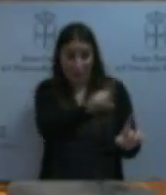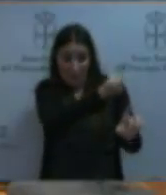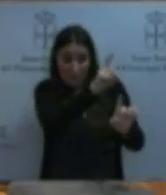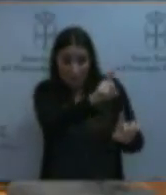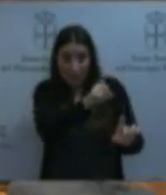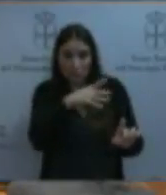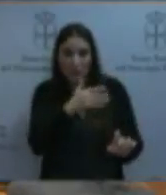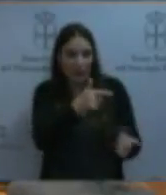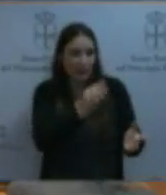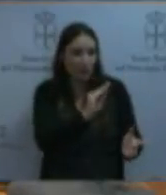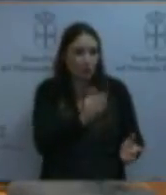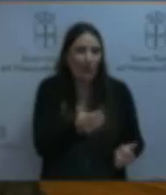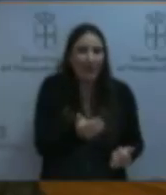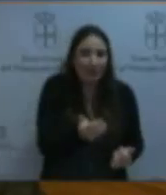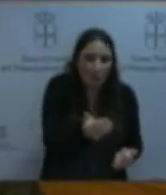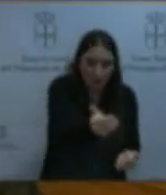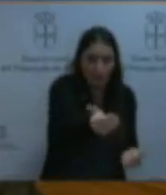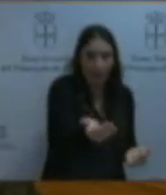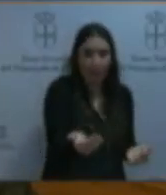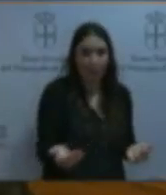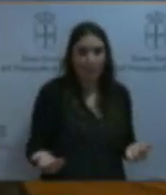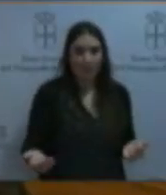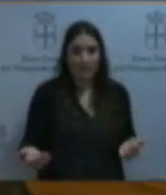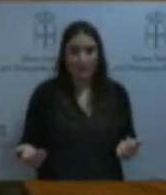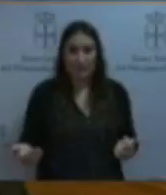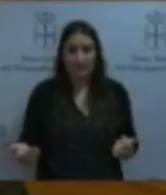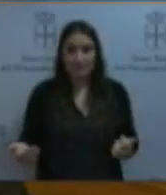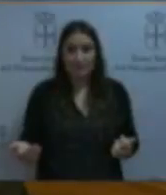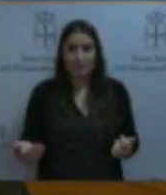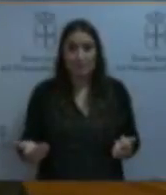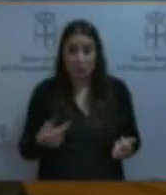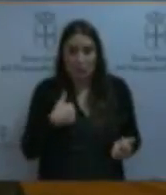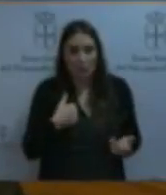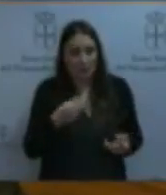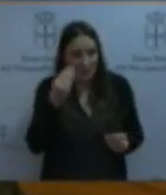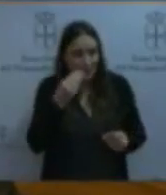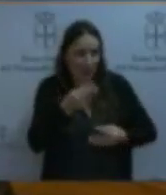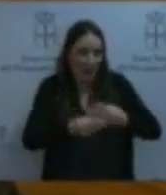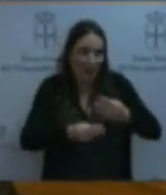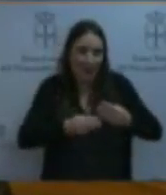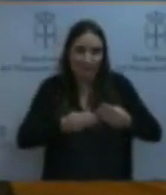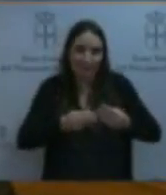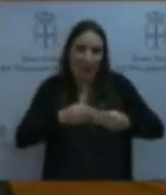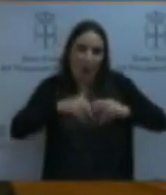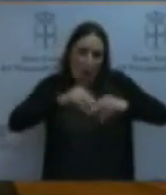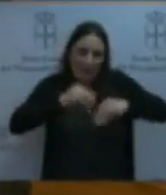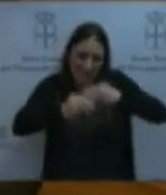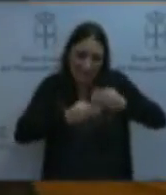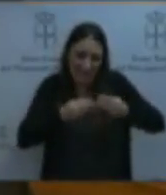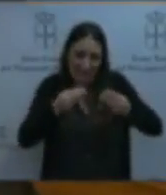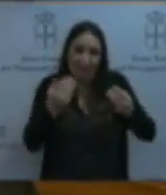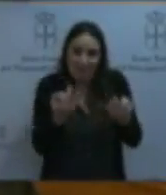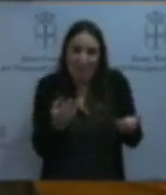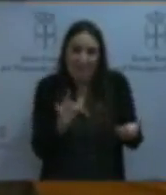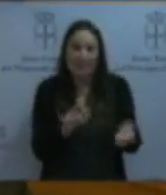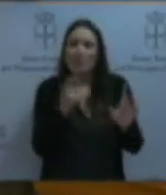cuándo, daba por hecho que deberían y deben acometer las obras. Pero, mire, quiero ponerle en un contexto. Imagínese